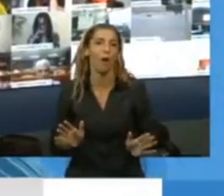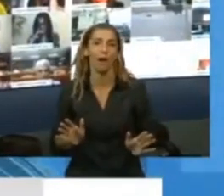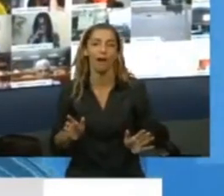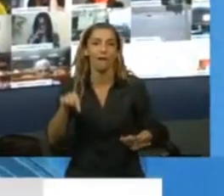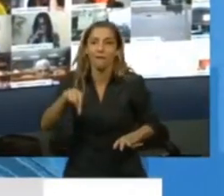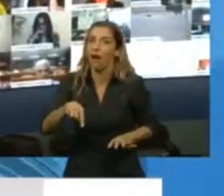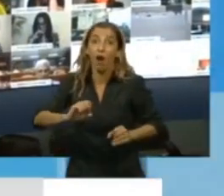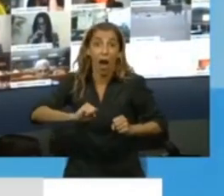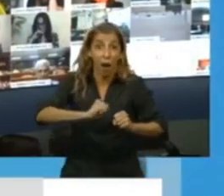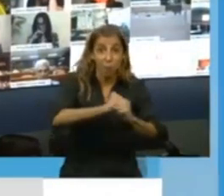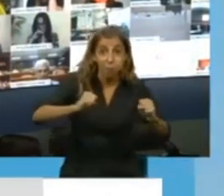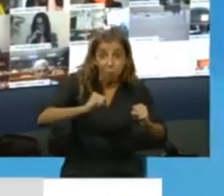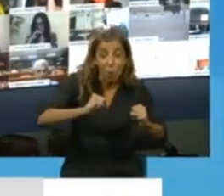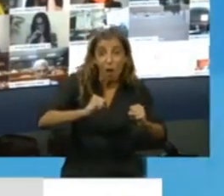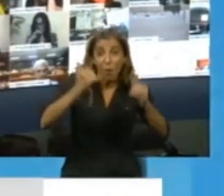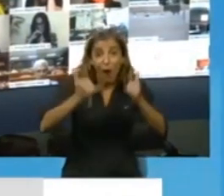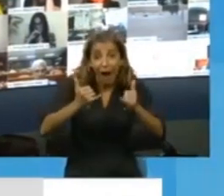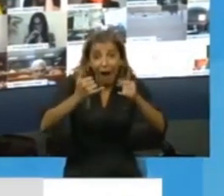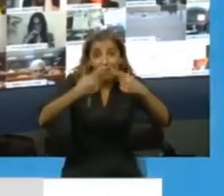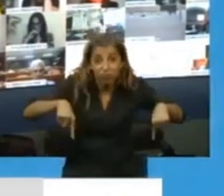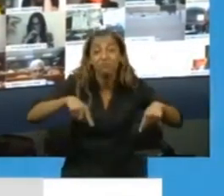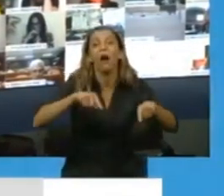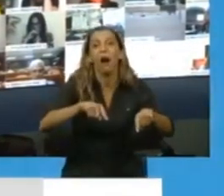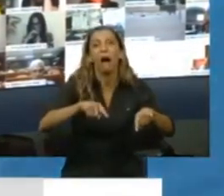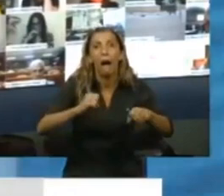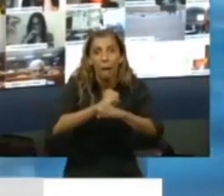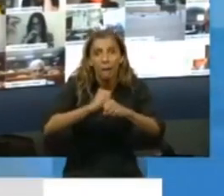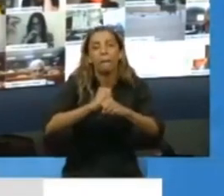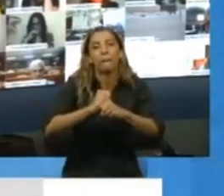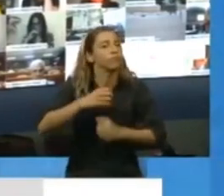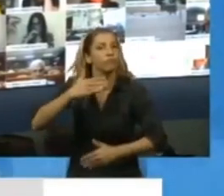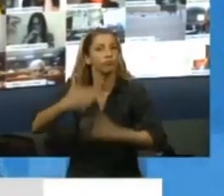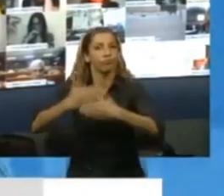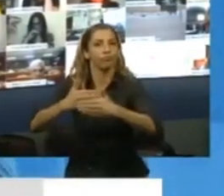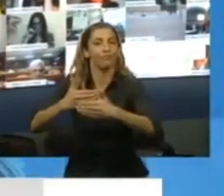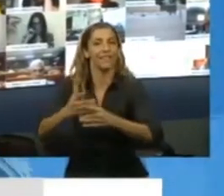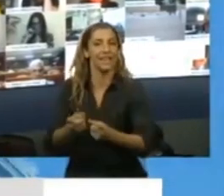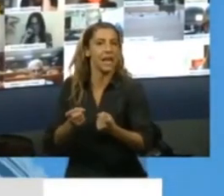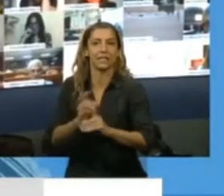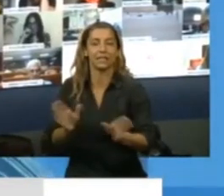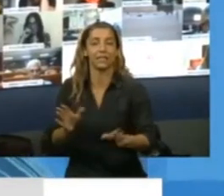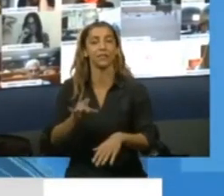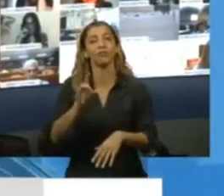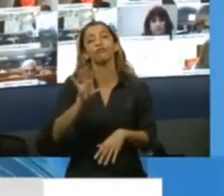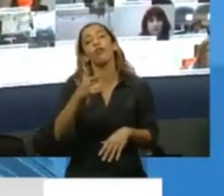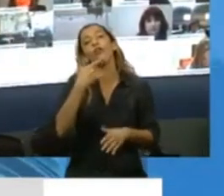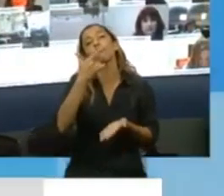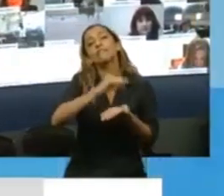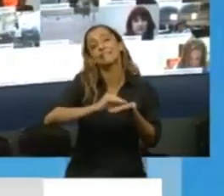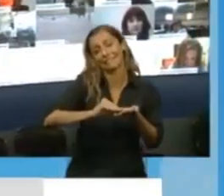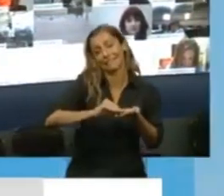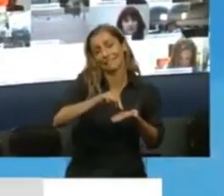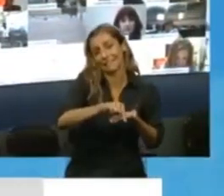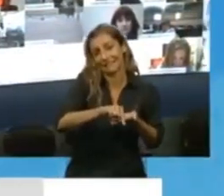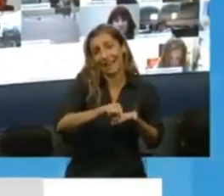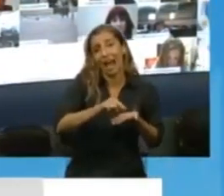Yo pido el esfuerzo y el compromiso, no solo del Senado de la Nación, humildemente lo digo, sino